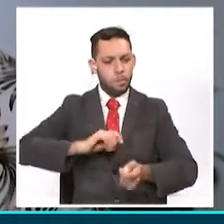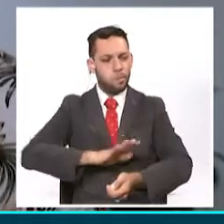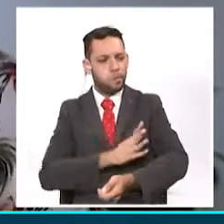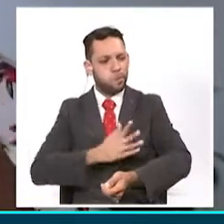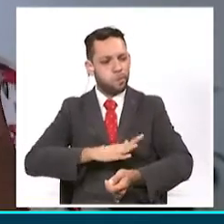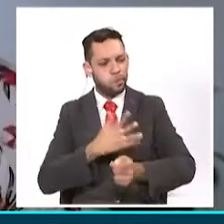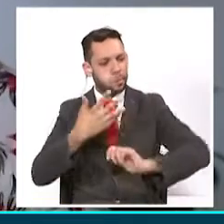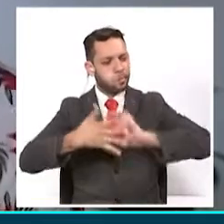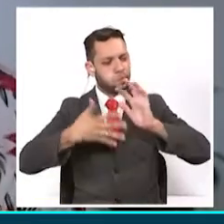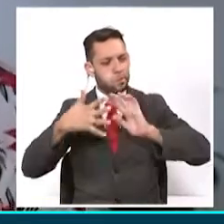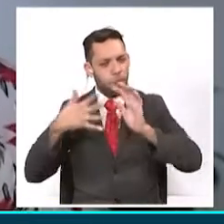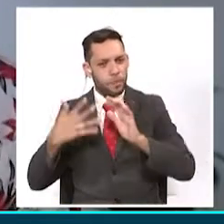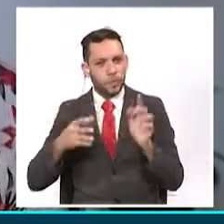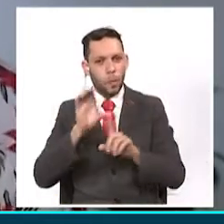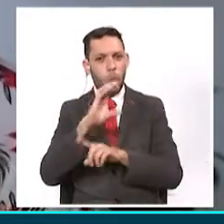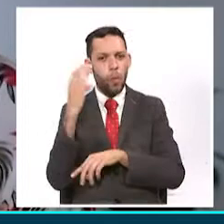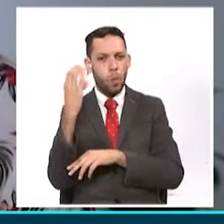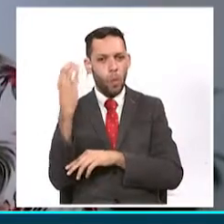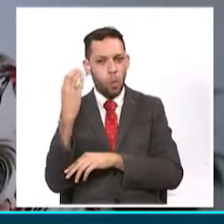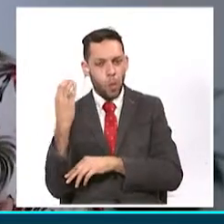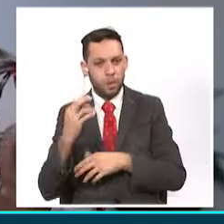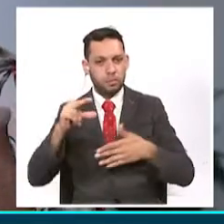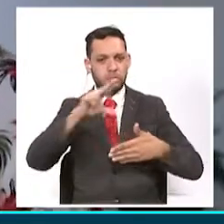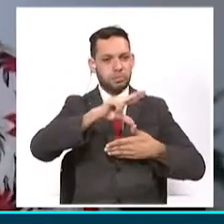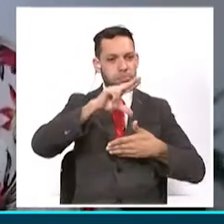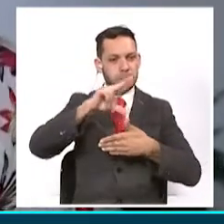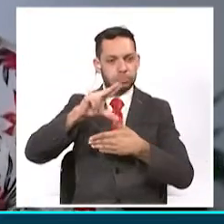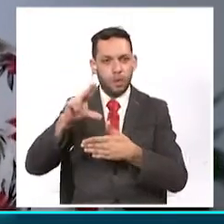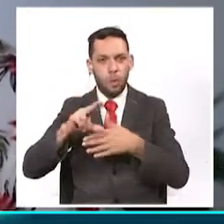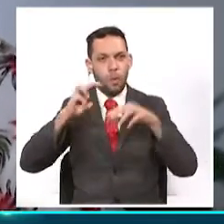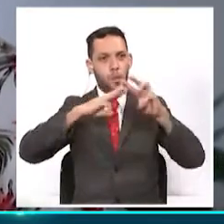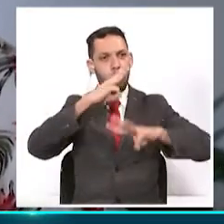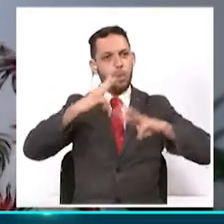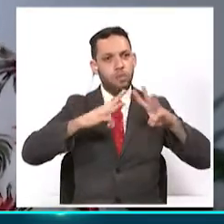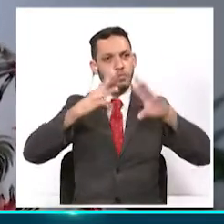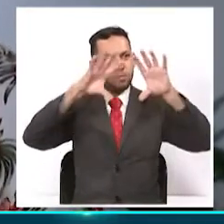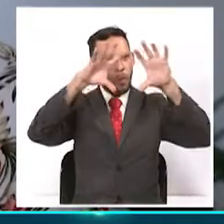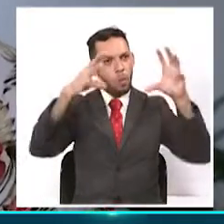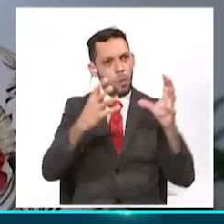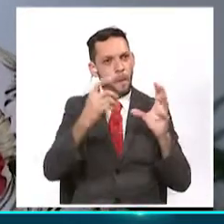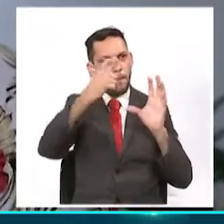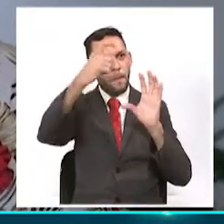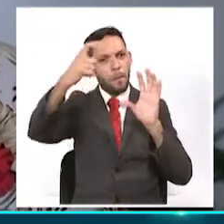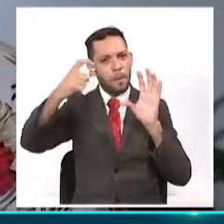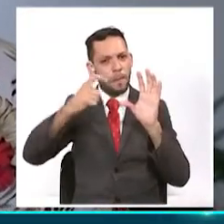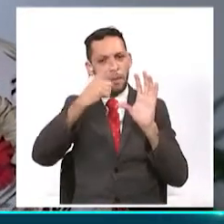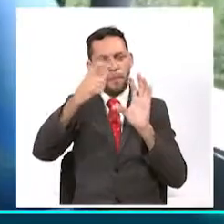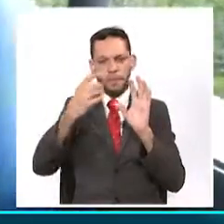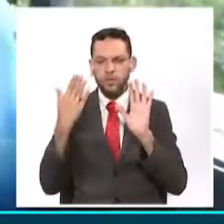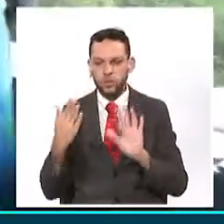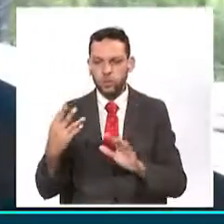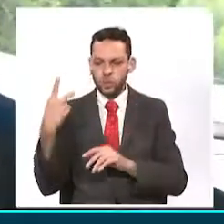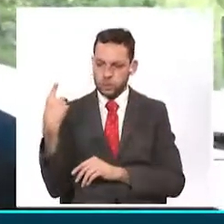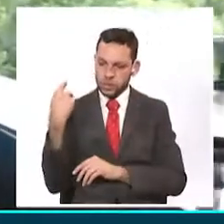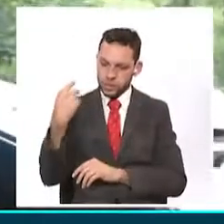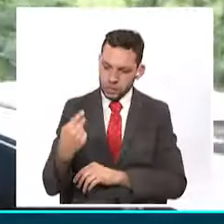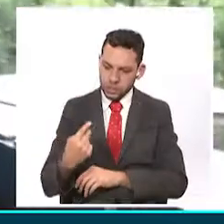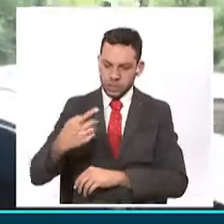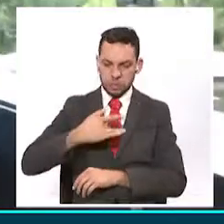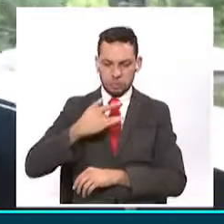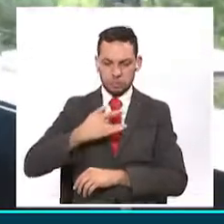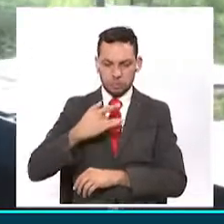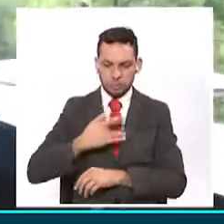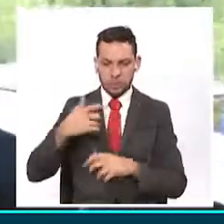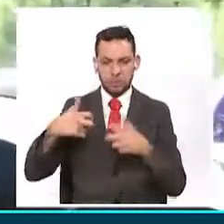colombianos, latinoamericanos y del mundo digamos que contando de alguna manera una historia rítmica. Son momentos